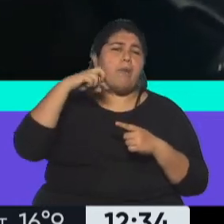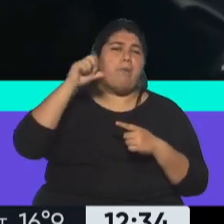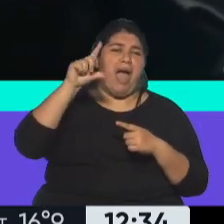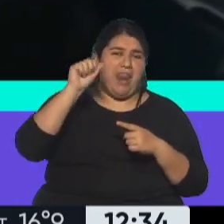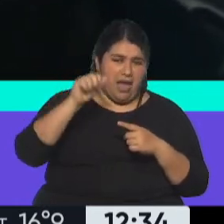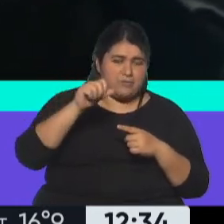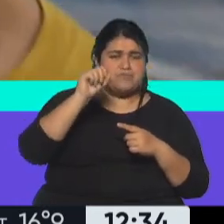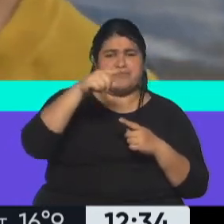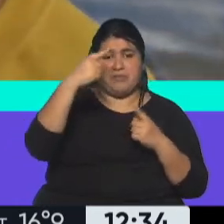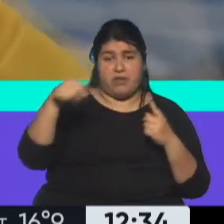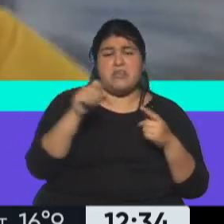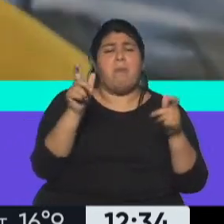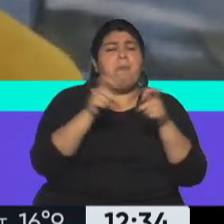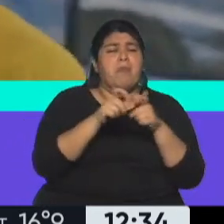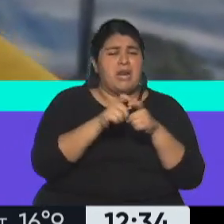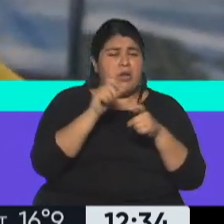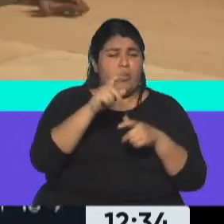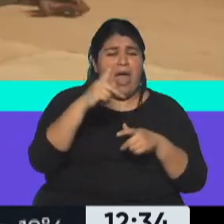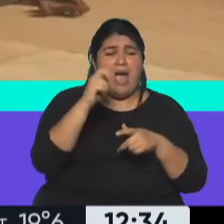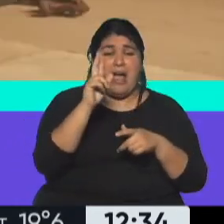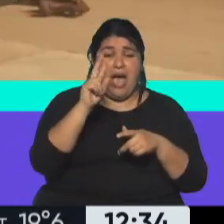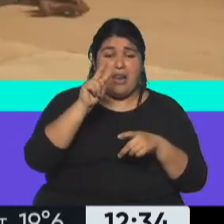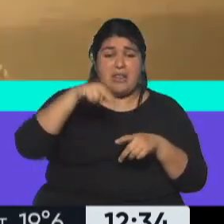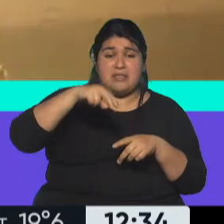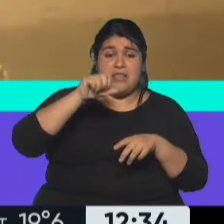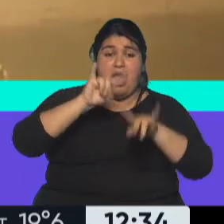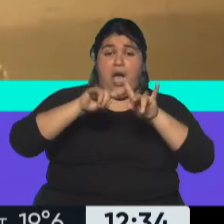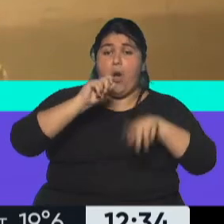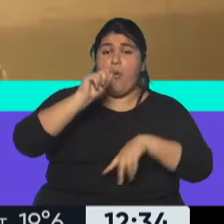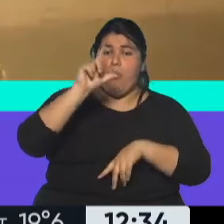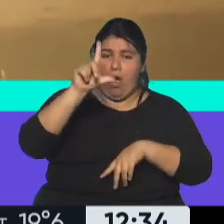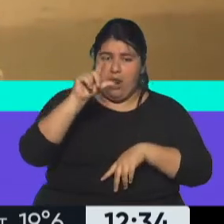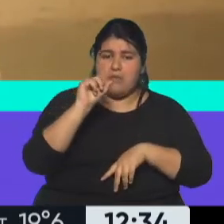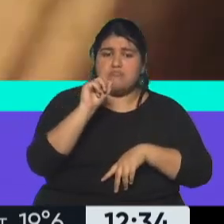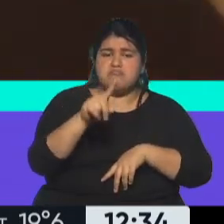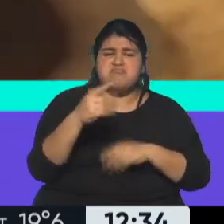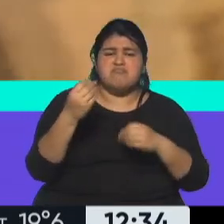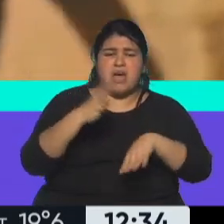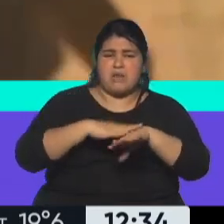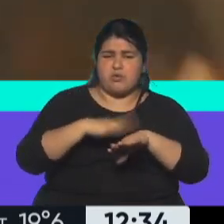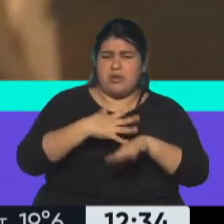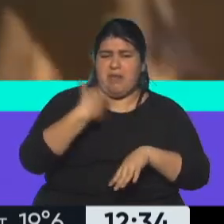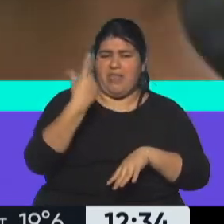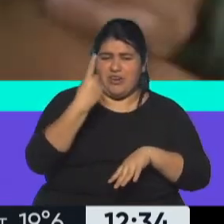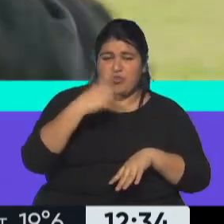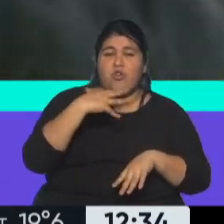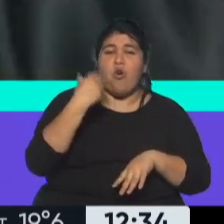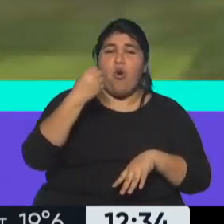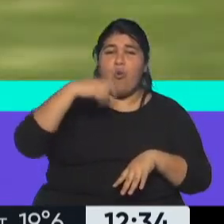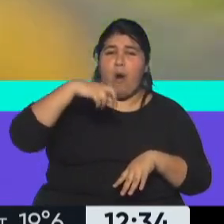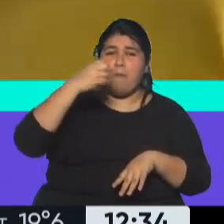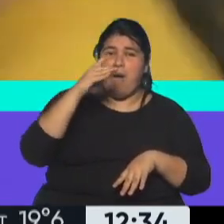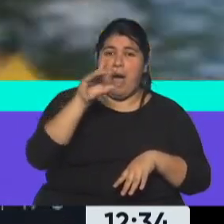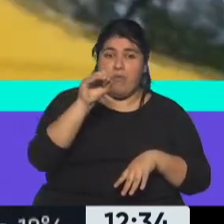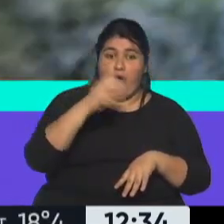Carnawal, que es la película de Juan Pablo Félix, una película que viene a presentarse en la apertura con la presencia